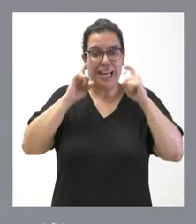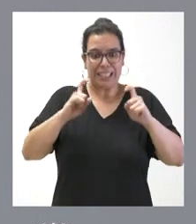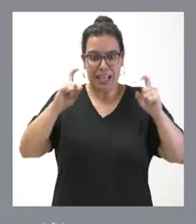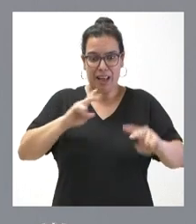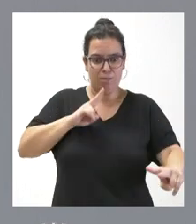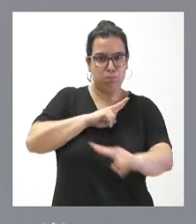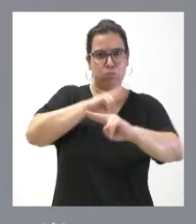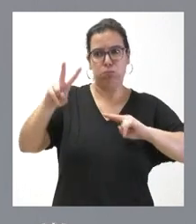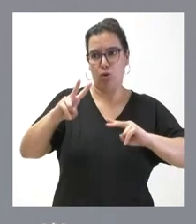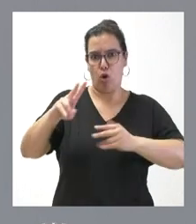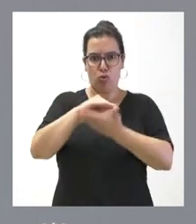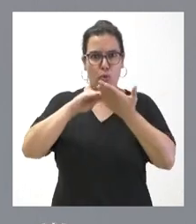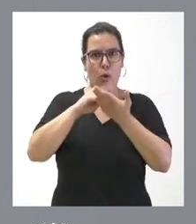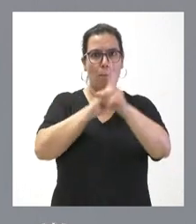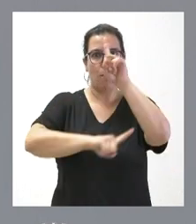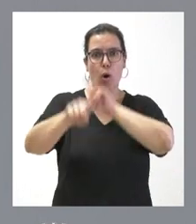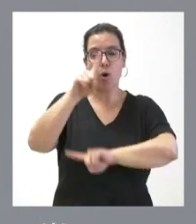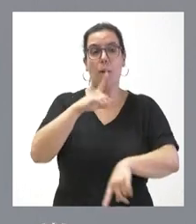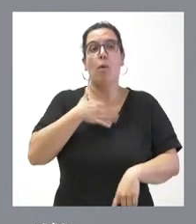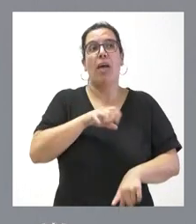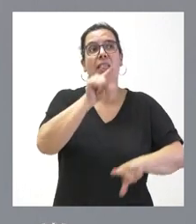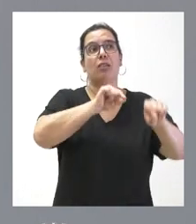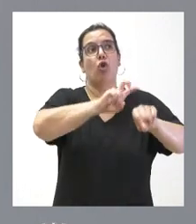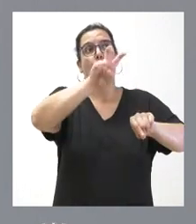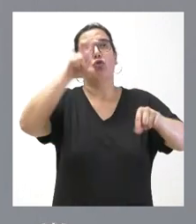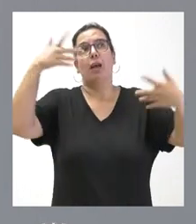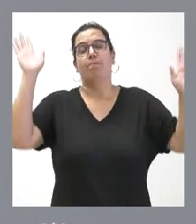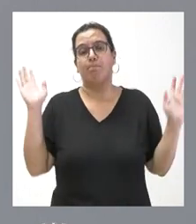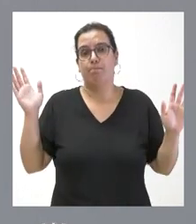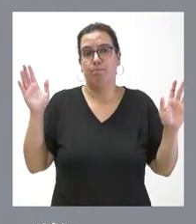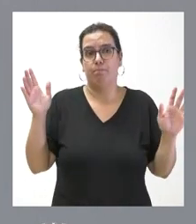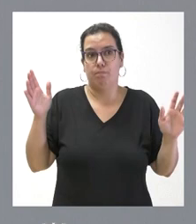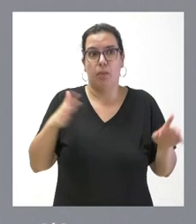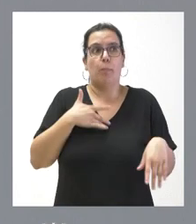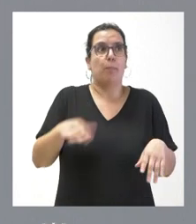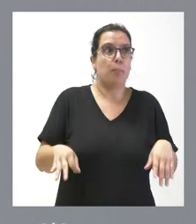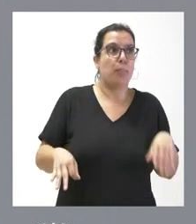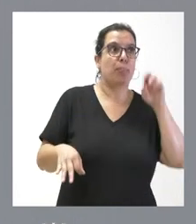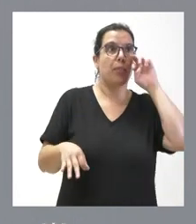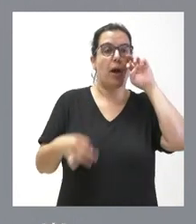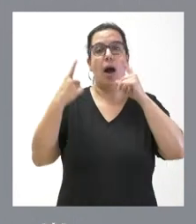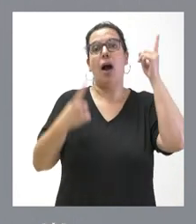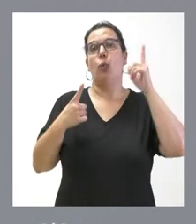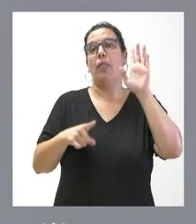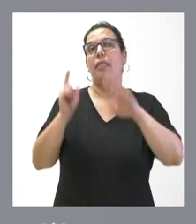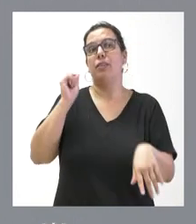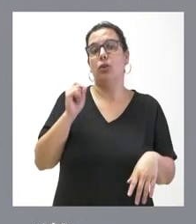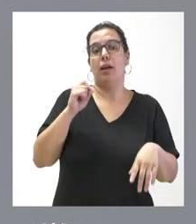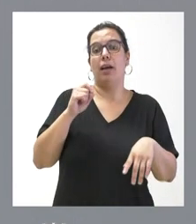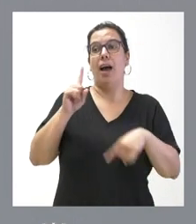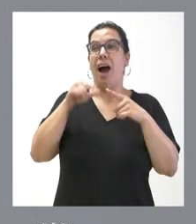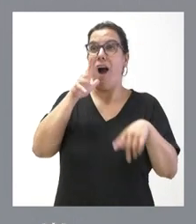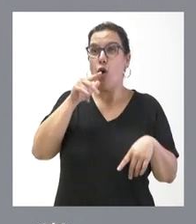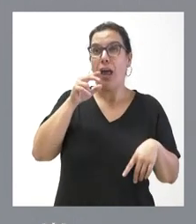problema. Se pudo haber tomado otras decisiones, podría haber habido quizás algunas decisiones en algún caso que con el paso del tiempo